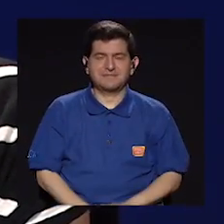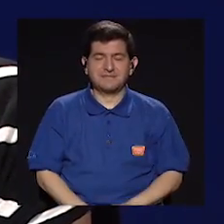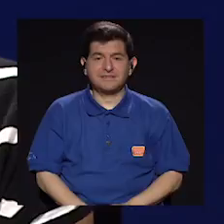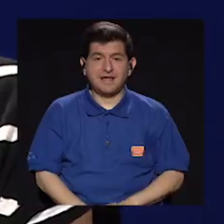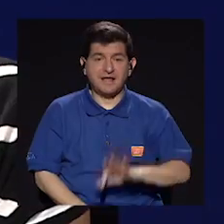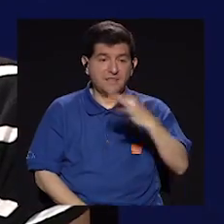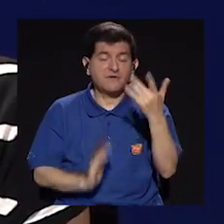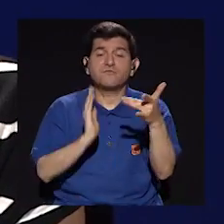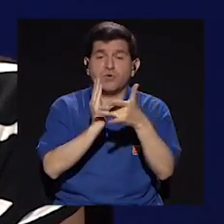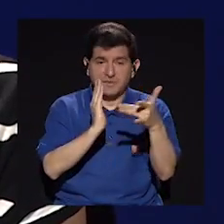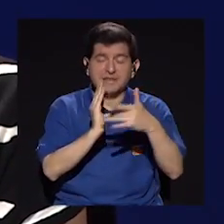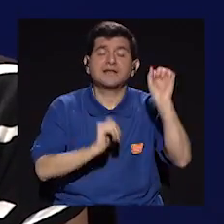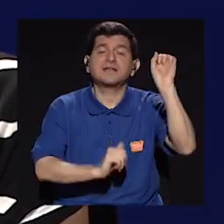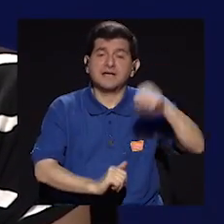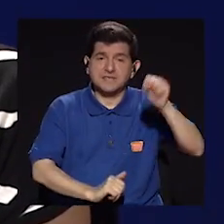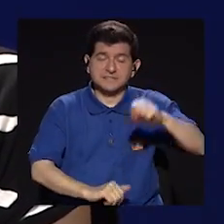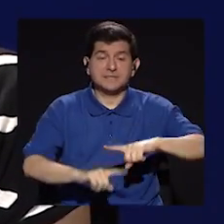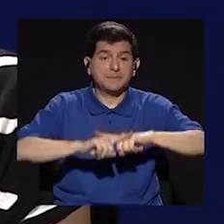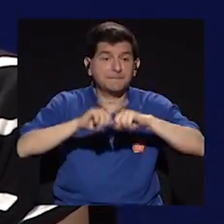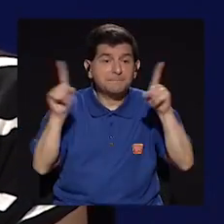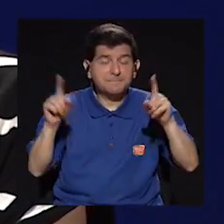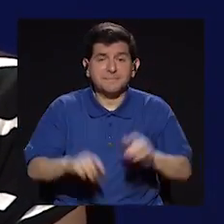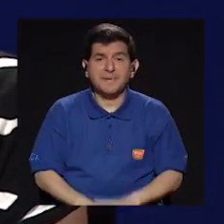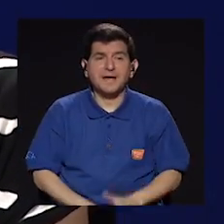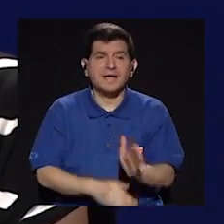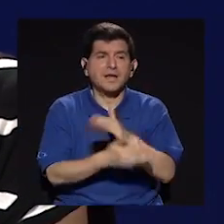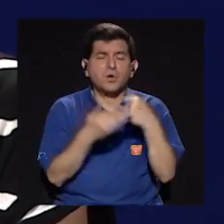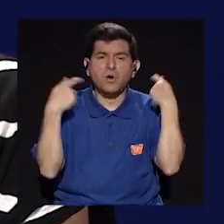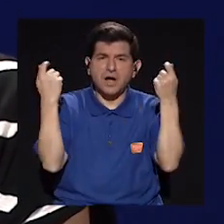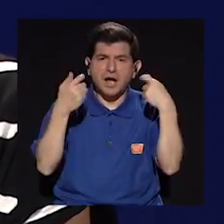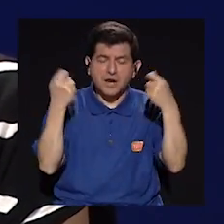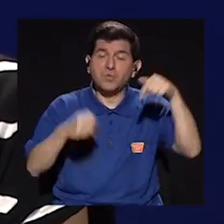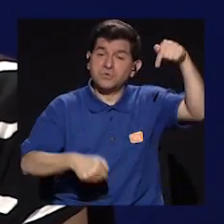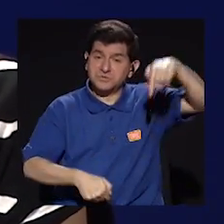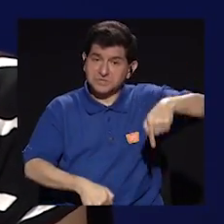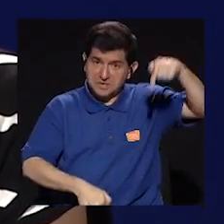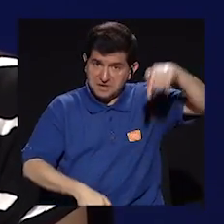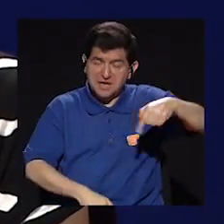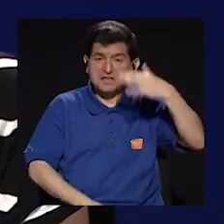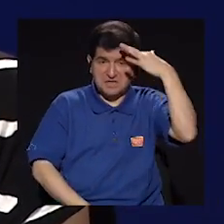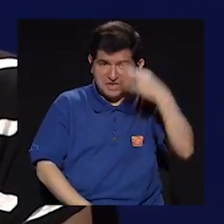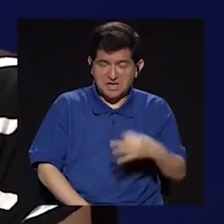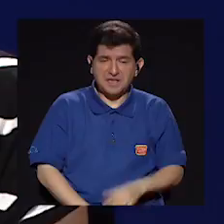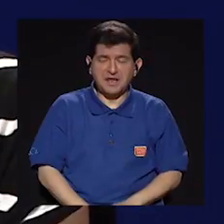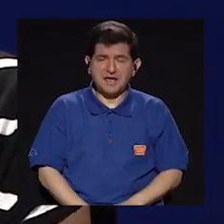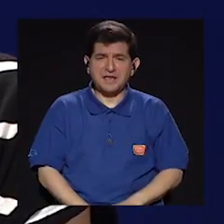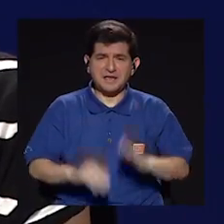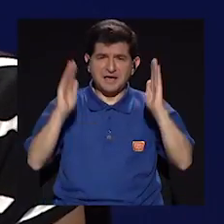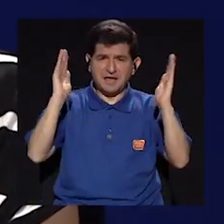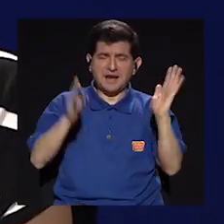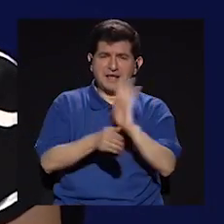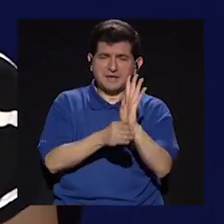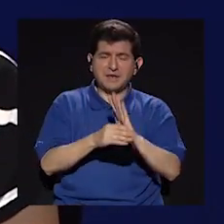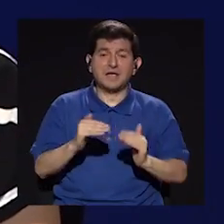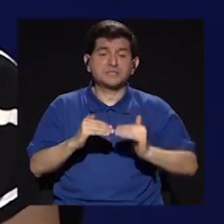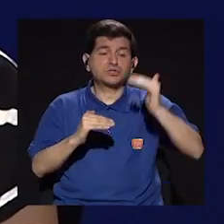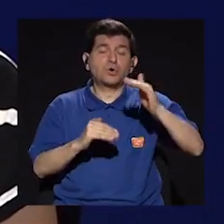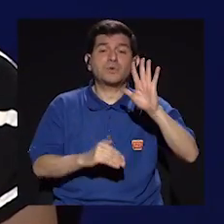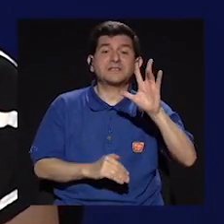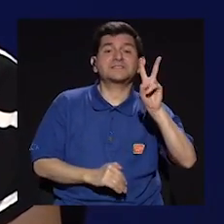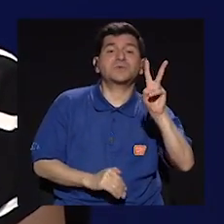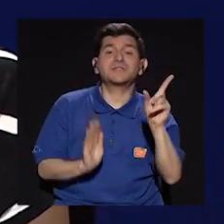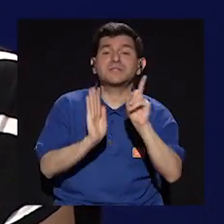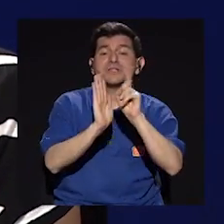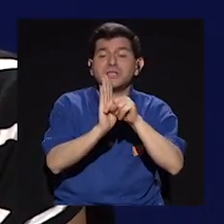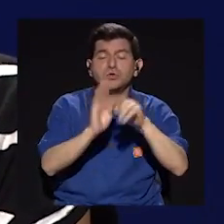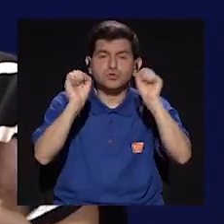o sea, técnicamente sí sería. Lo que pasa es que sí hay algunos festivales como el de acá que consideran que el largometraje es más de 52 minutos